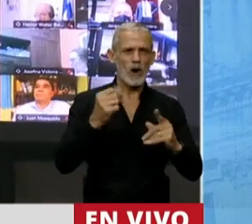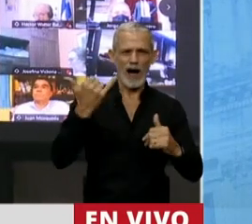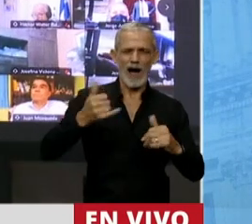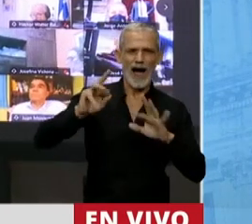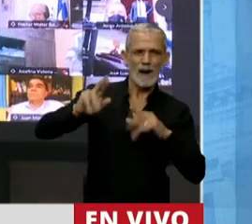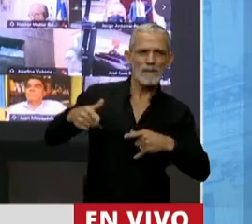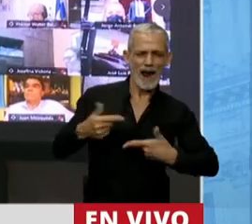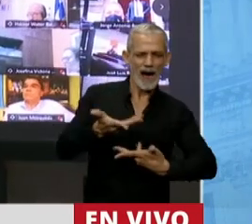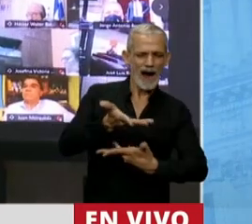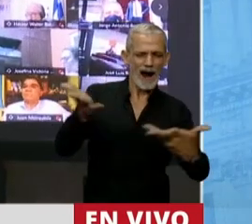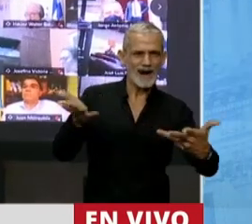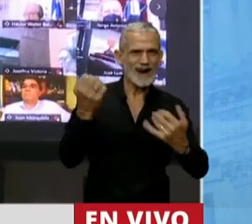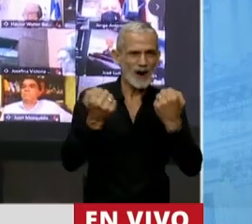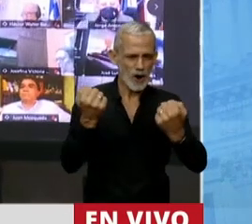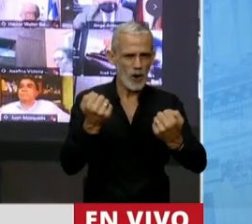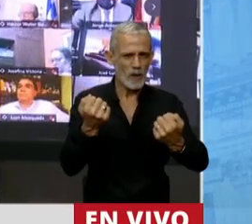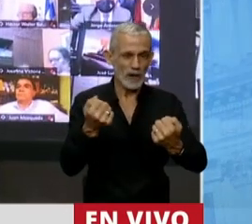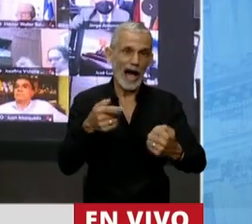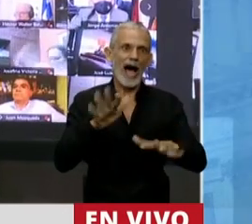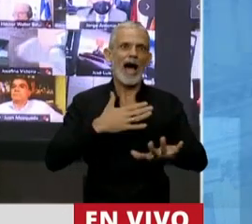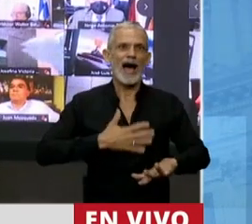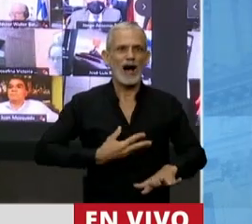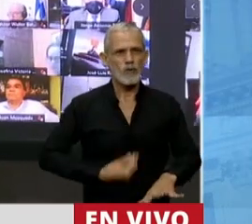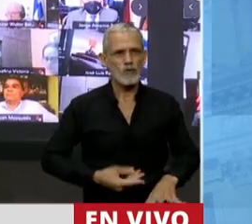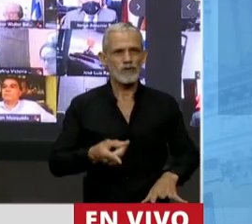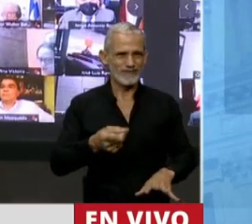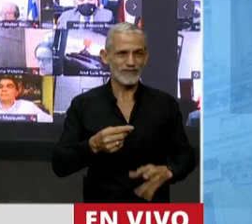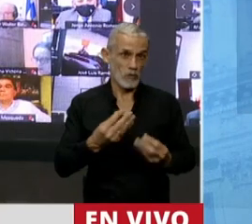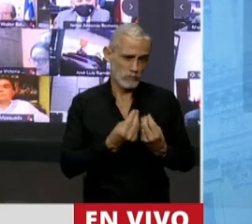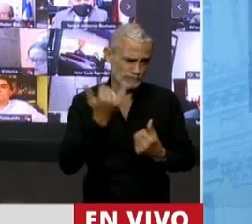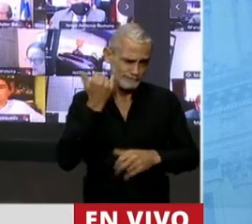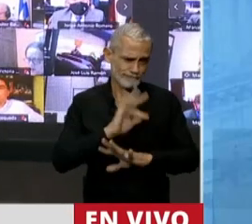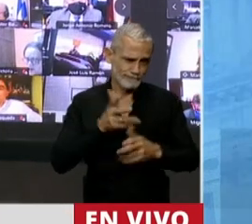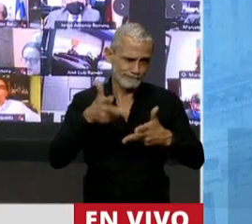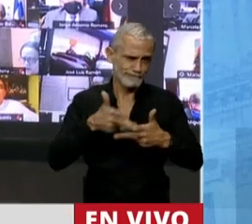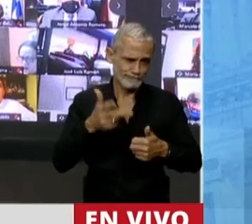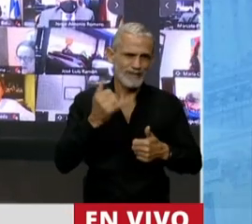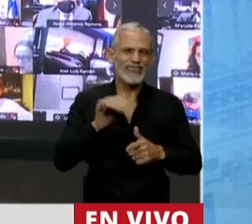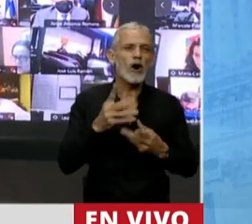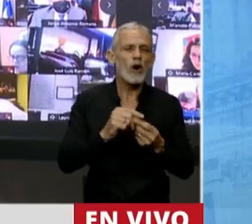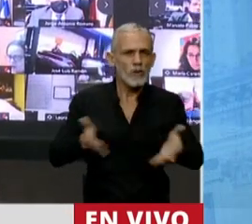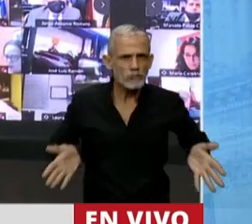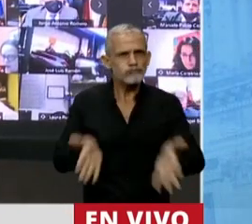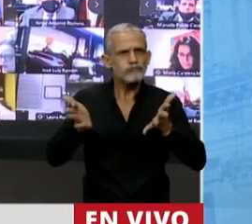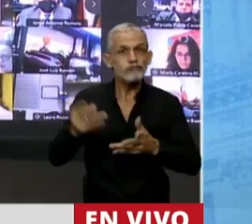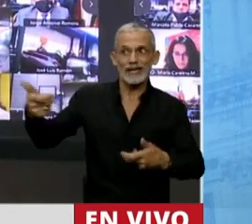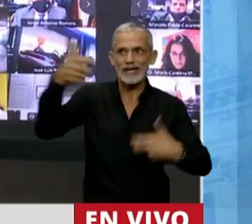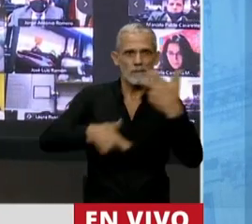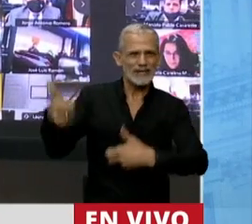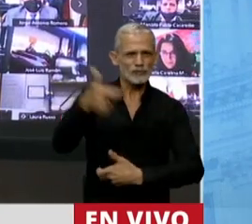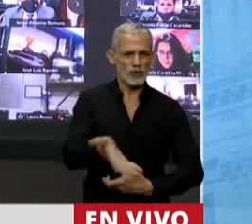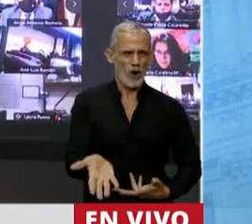porque si no nos va a impedir lo que ya también muchos han dicho, de qué manera incentivar las inversiones